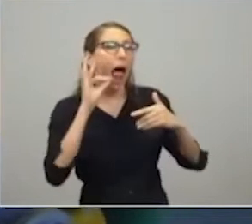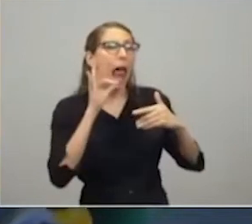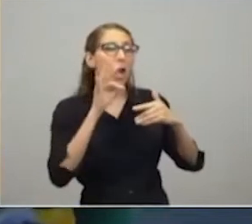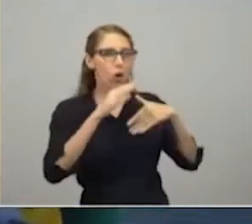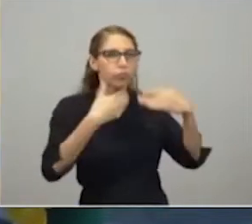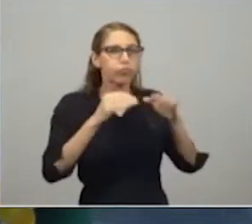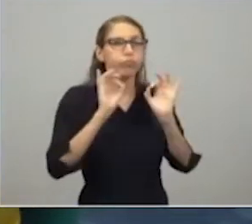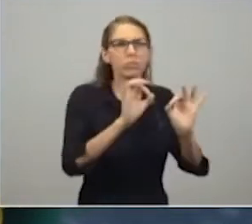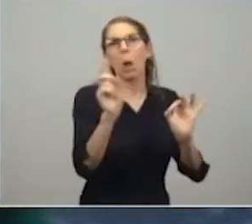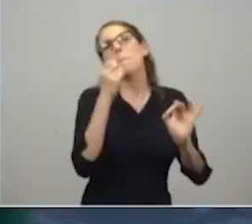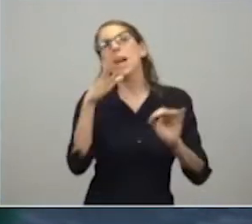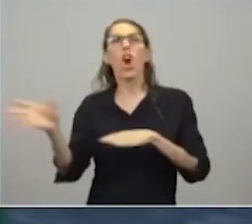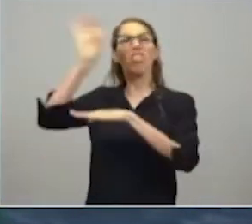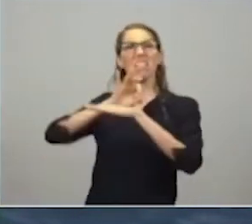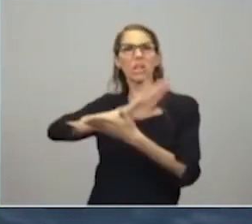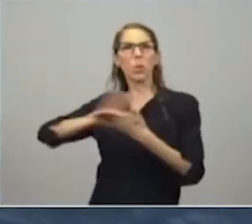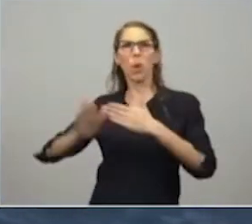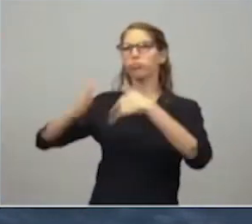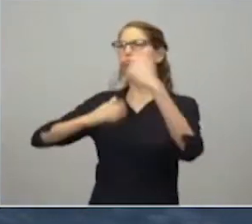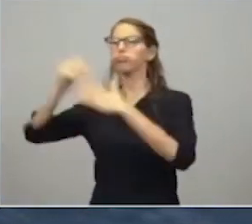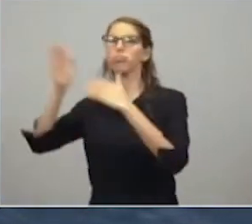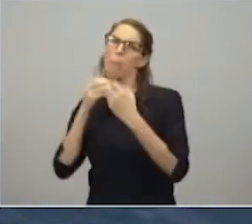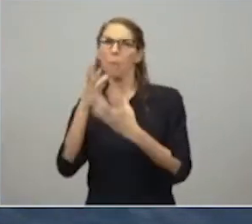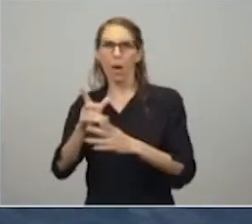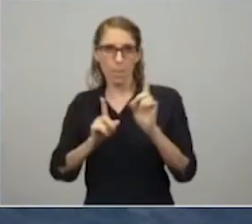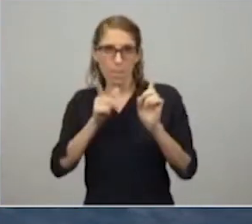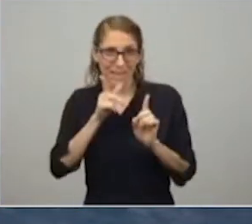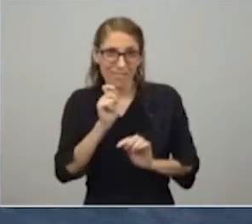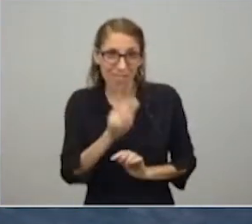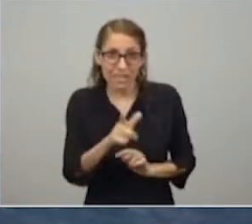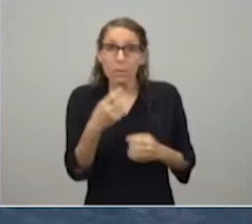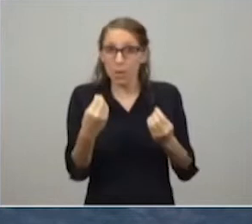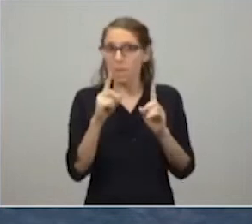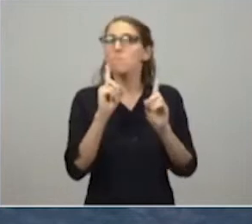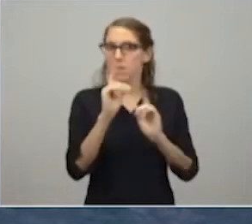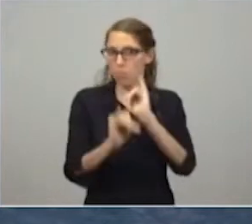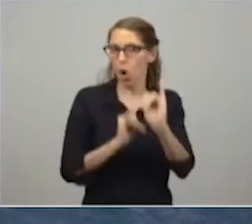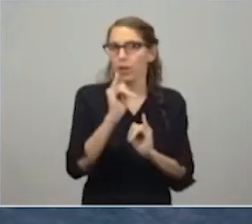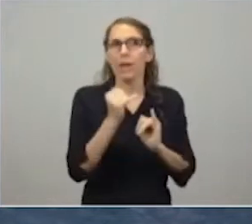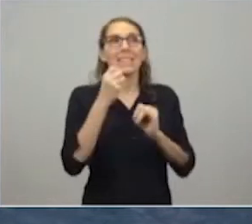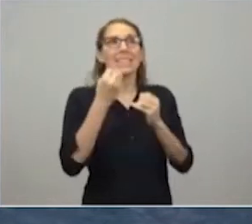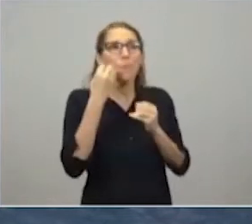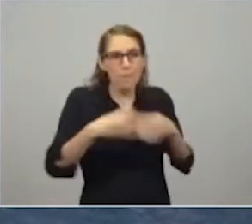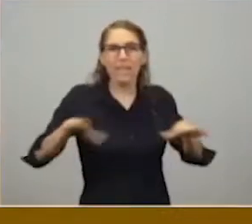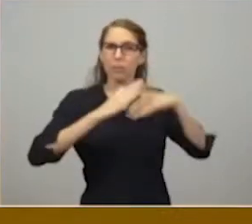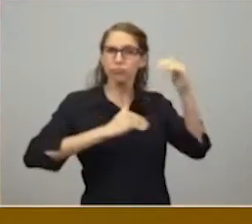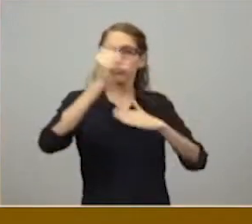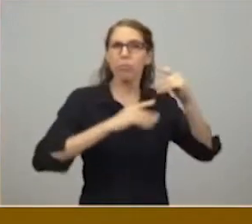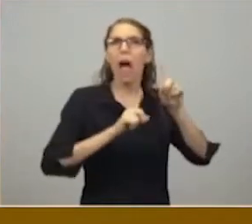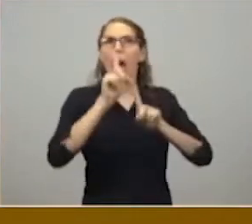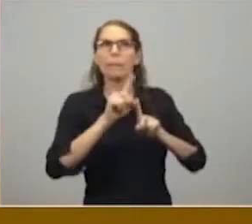igualdad, que le da desarrollo a nuestra provincia de Buenos Aires. Hay que hacerla, hay que hacer estas y todas las que haya que hacer. De